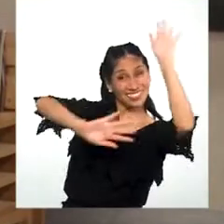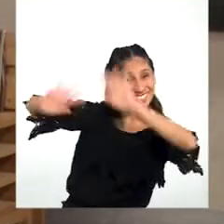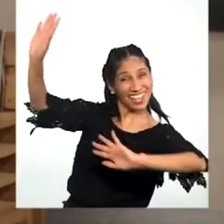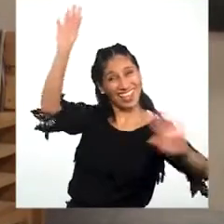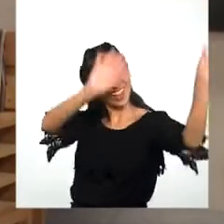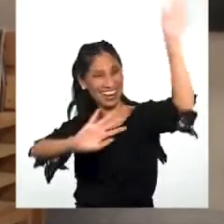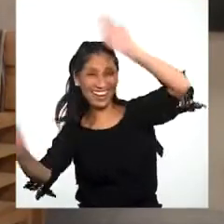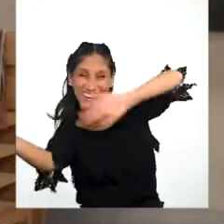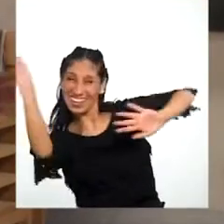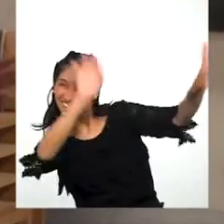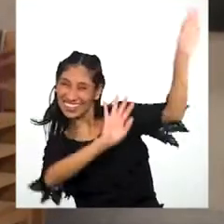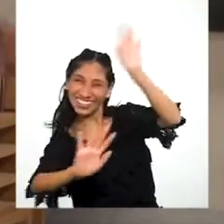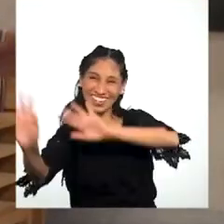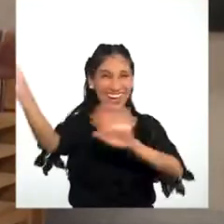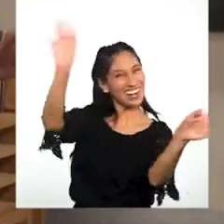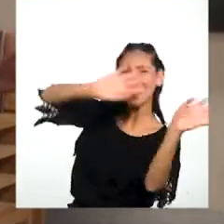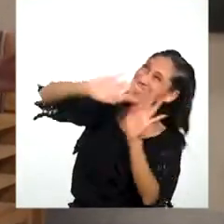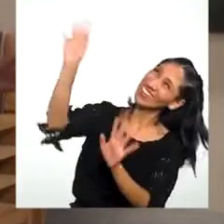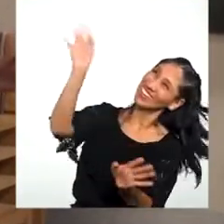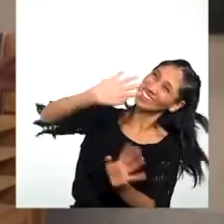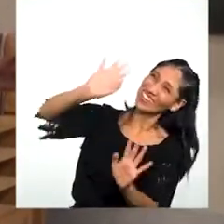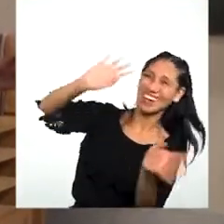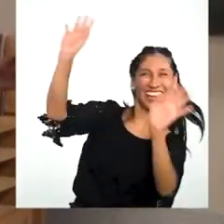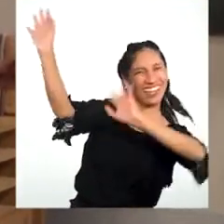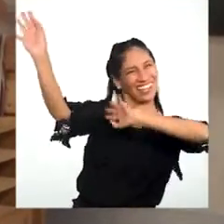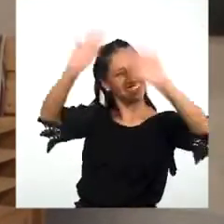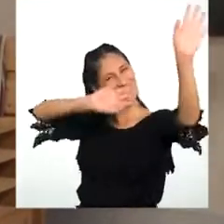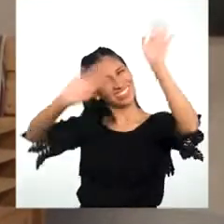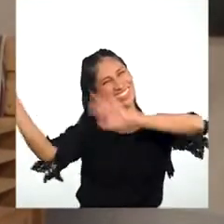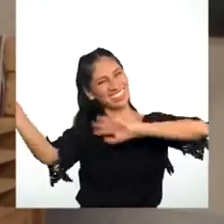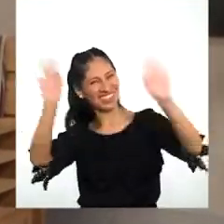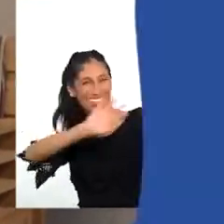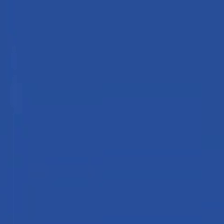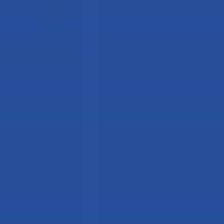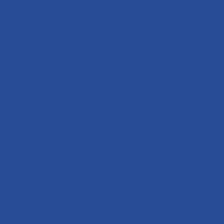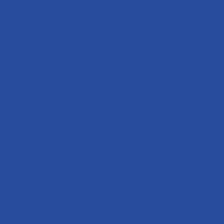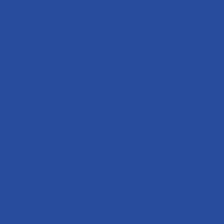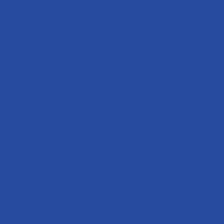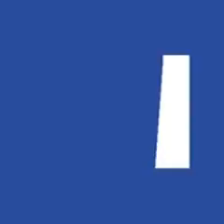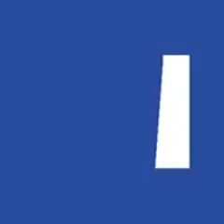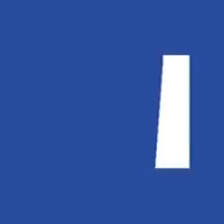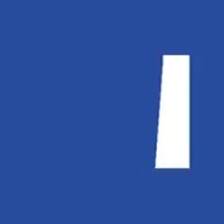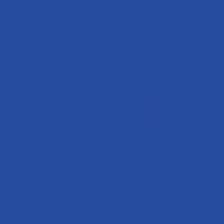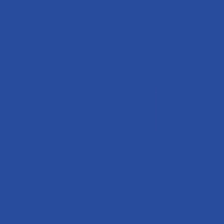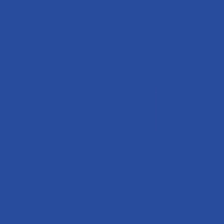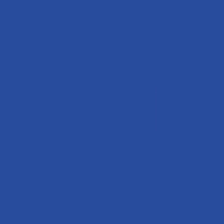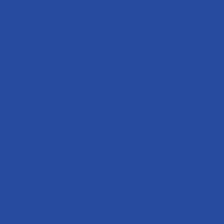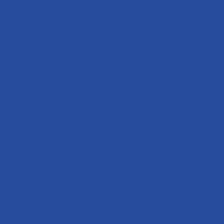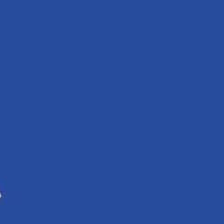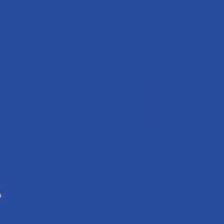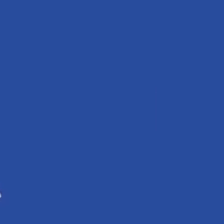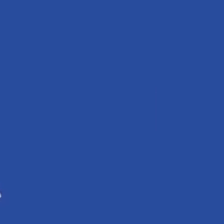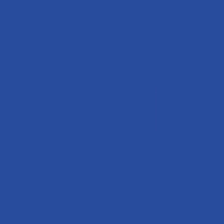Chao Chao Au Au Au Au Au Ha ha ha Aprendo